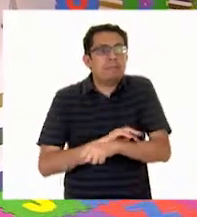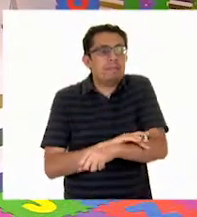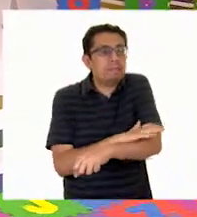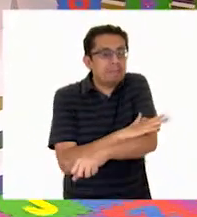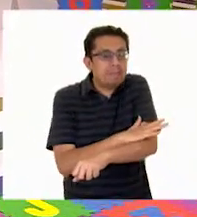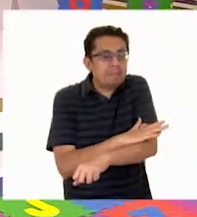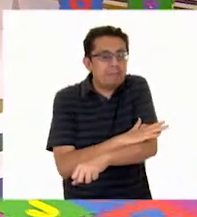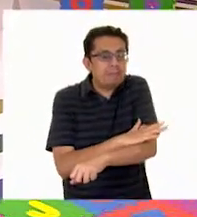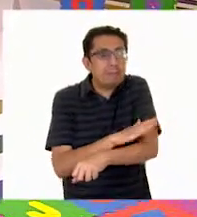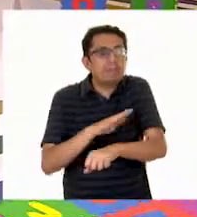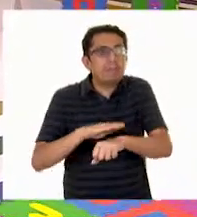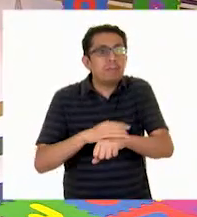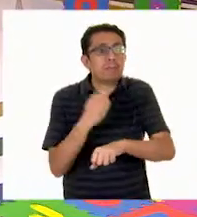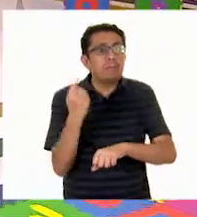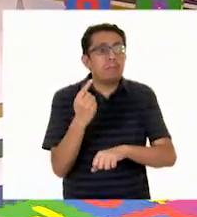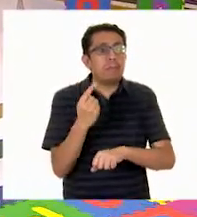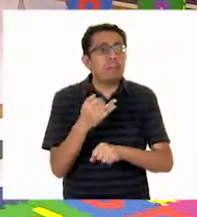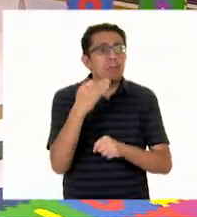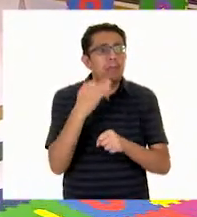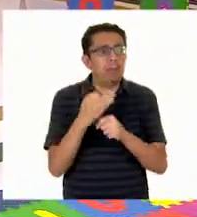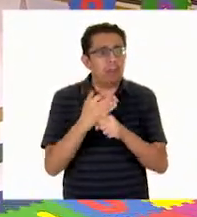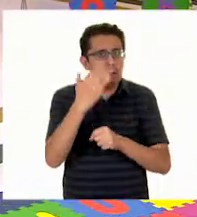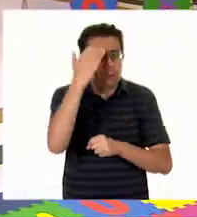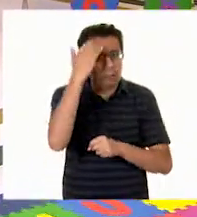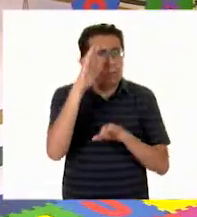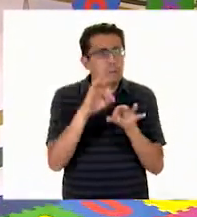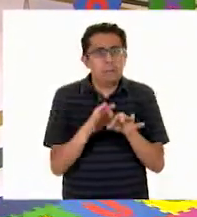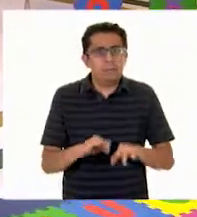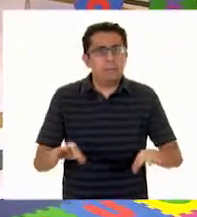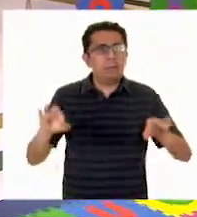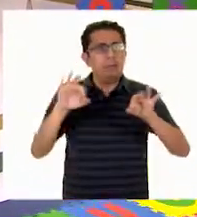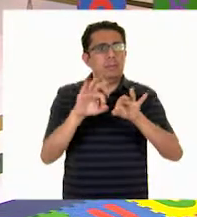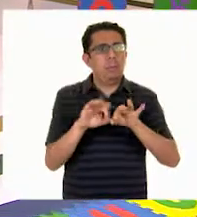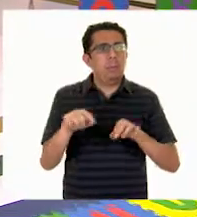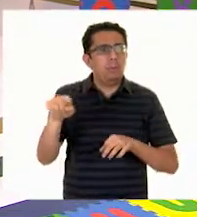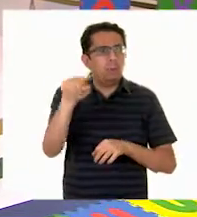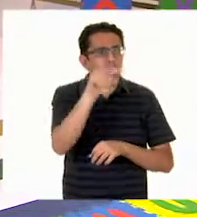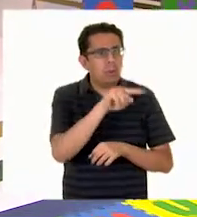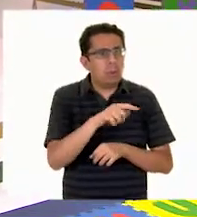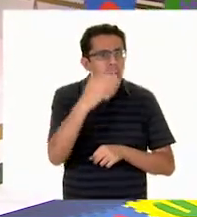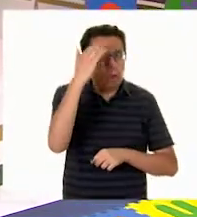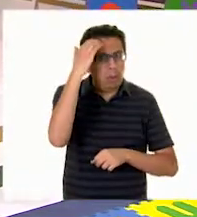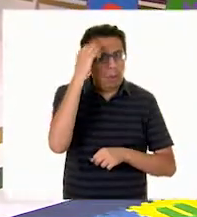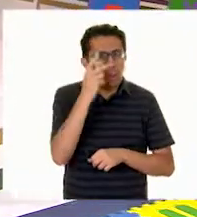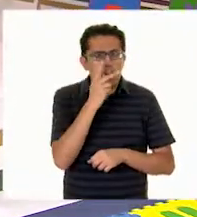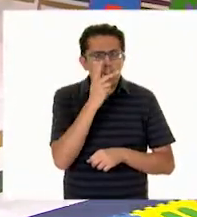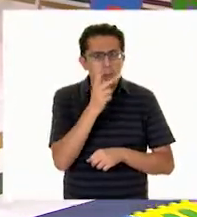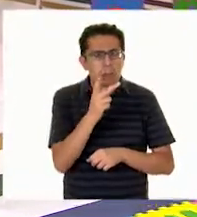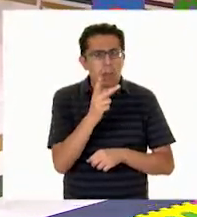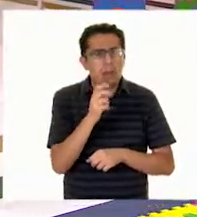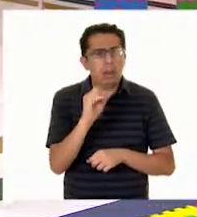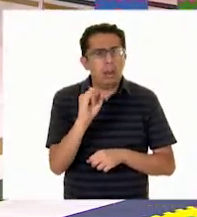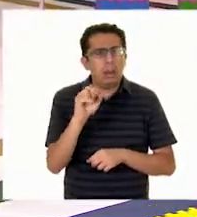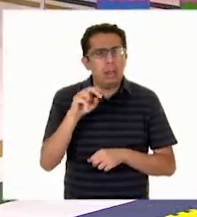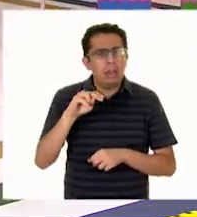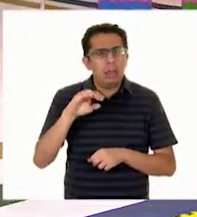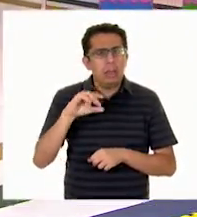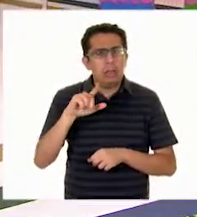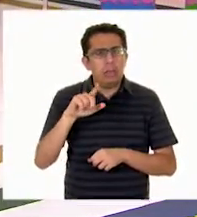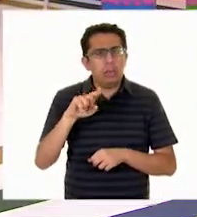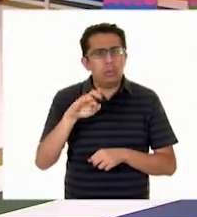porque es vital lo que vamos a conocer hoy. ¿Ustedes han escuchado la palabra incluyente o